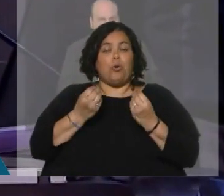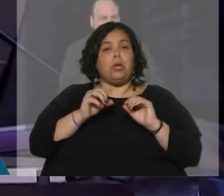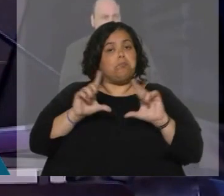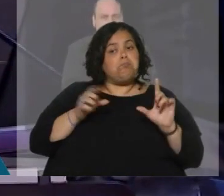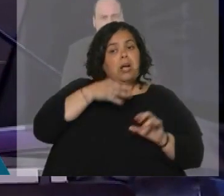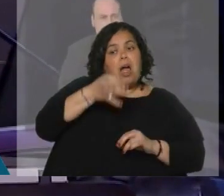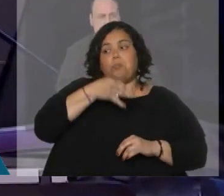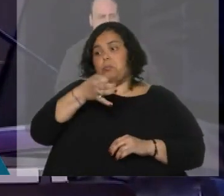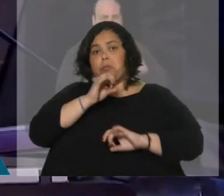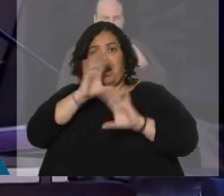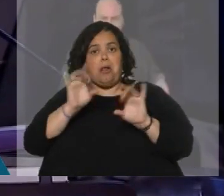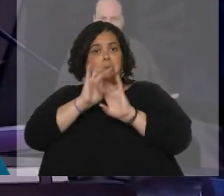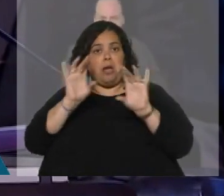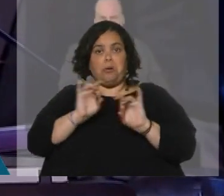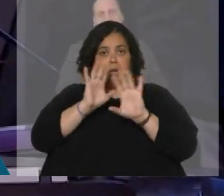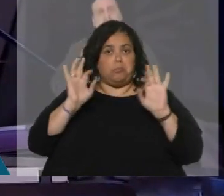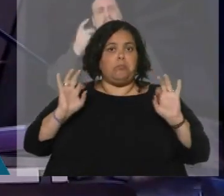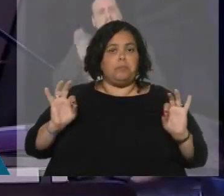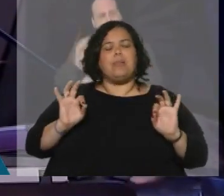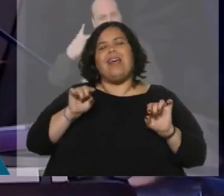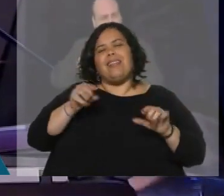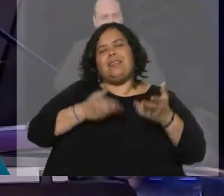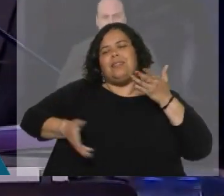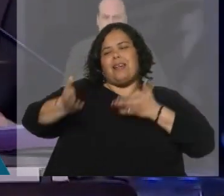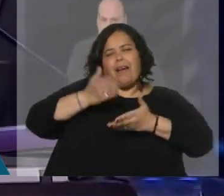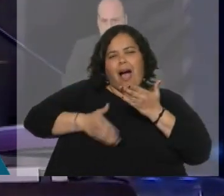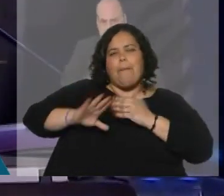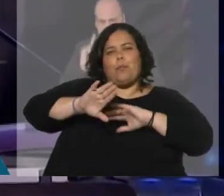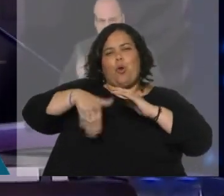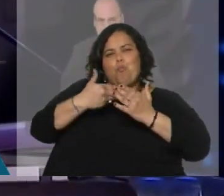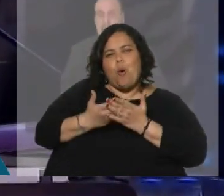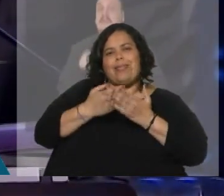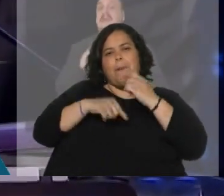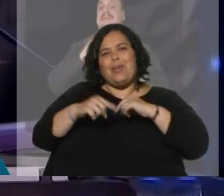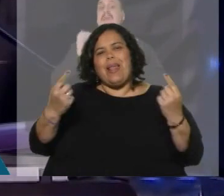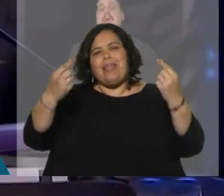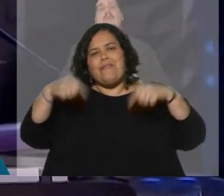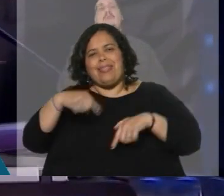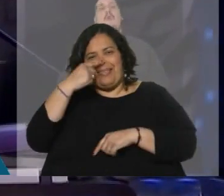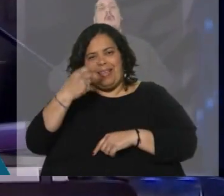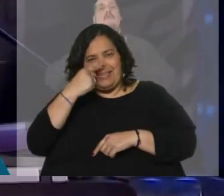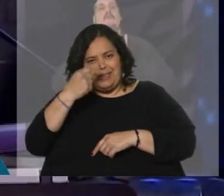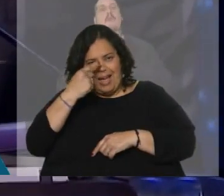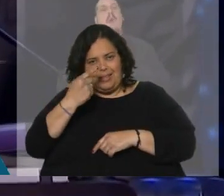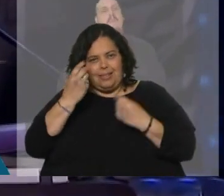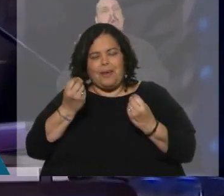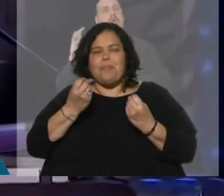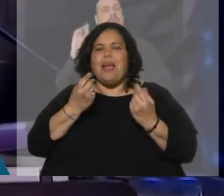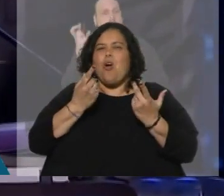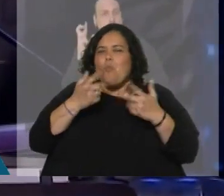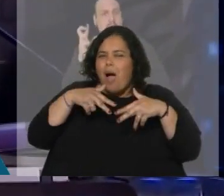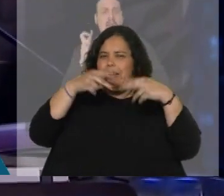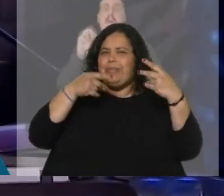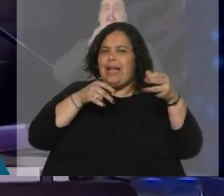propuestas, más allá de los intercambios, el debate tuvo una cosa interesante que hay que analizar desde el punto de vista estratégico. Cada